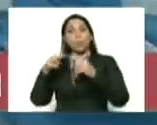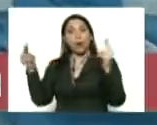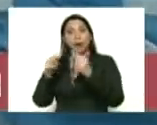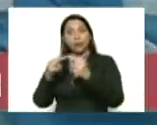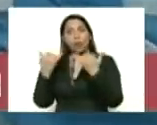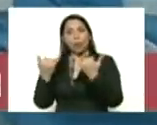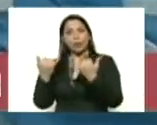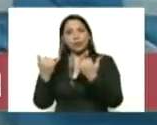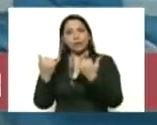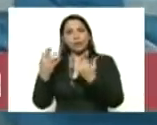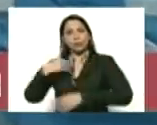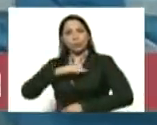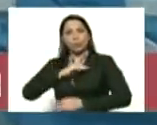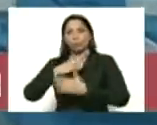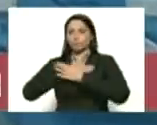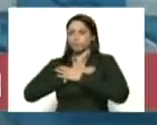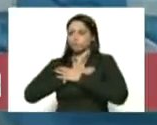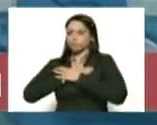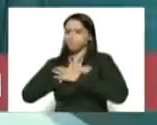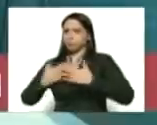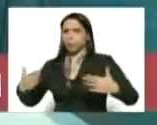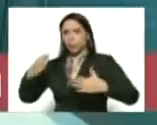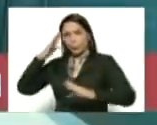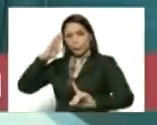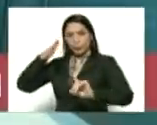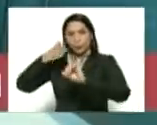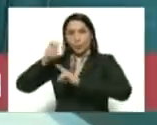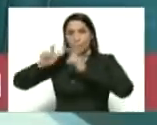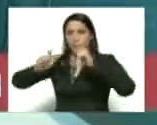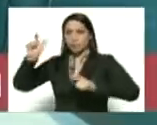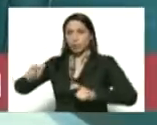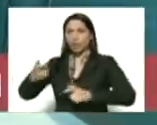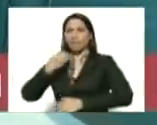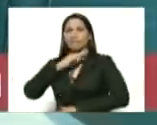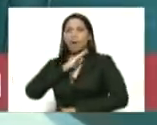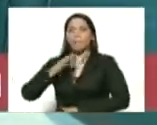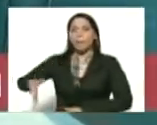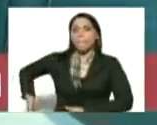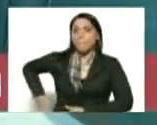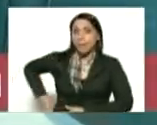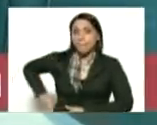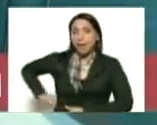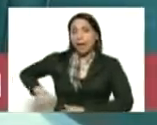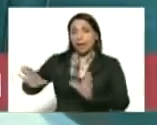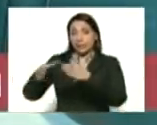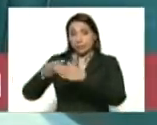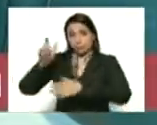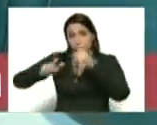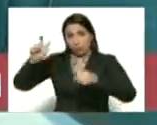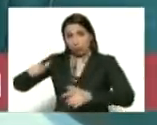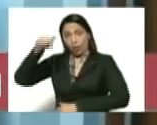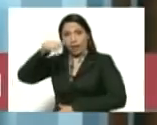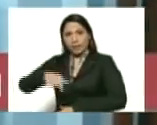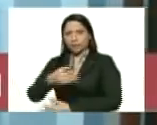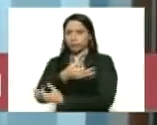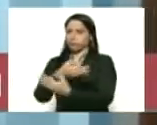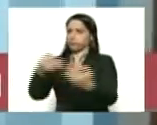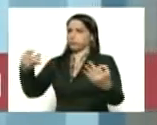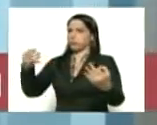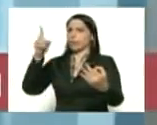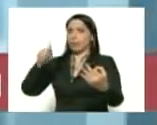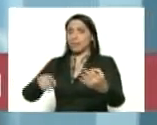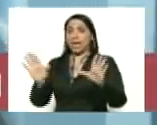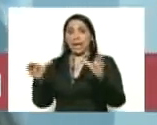nuevamente a la disposición de todos los pacientes renales el equipo de personas que está aquí es espectacular el equipo